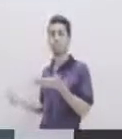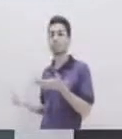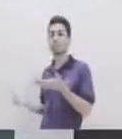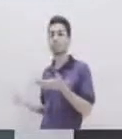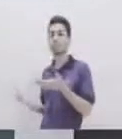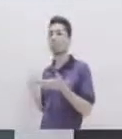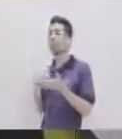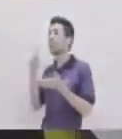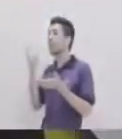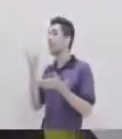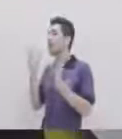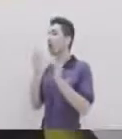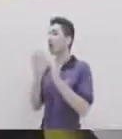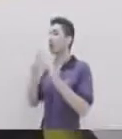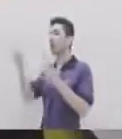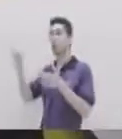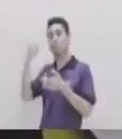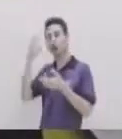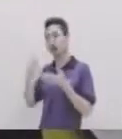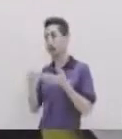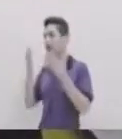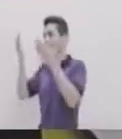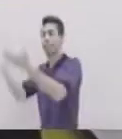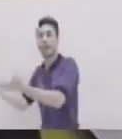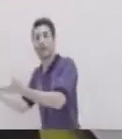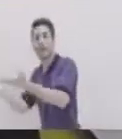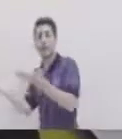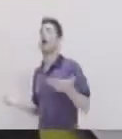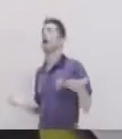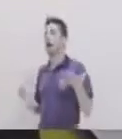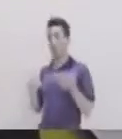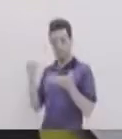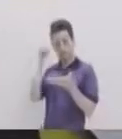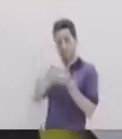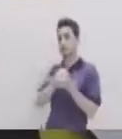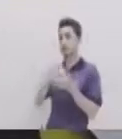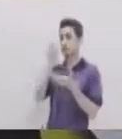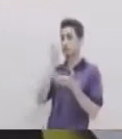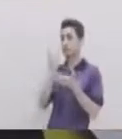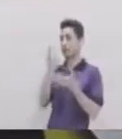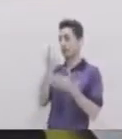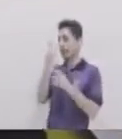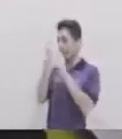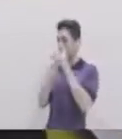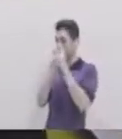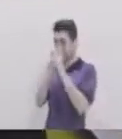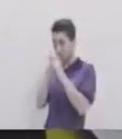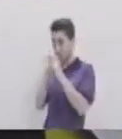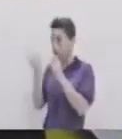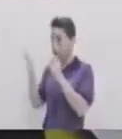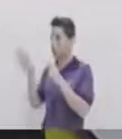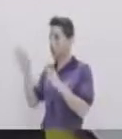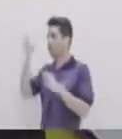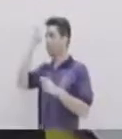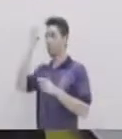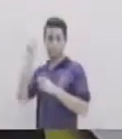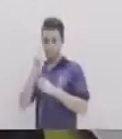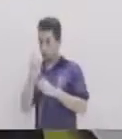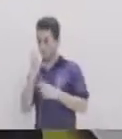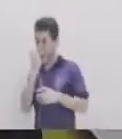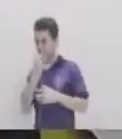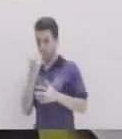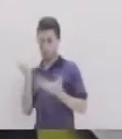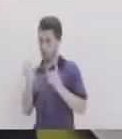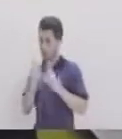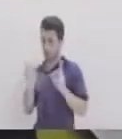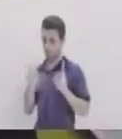Con quién Tienes que contactarte Para la entrega Y asegurarte De incluir El precio Exacto Para que tu cliente Después no tenga